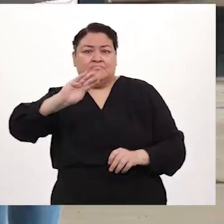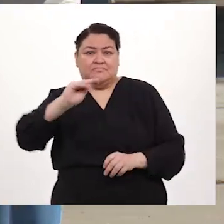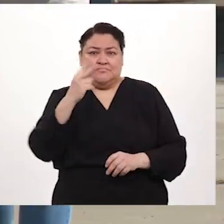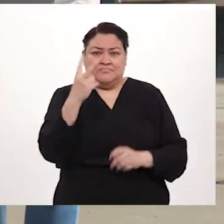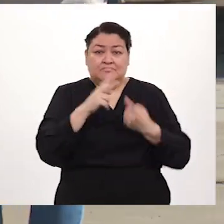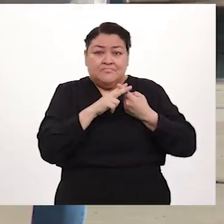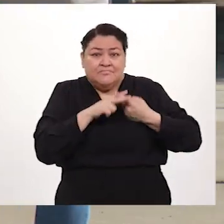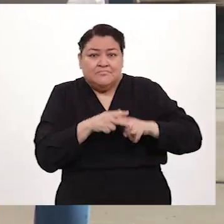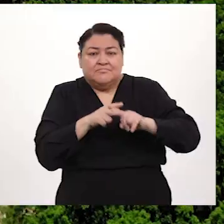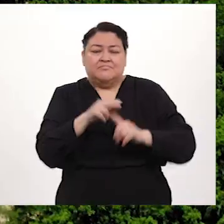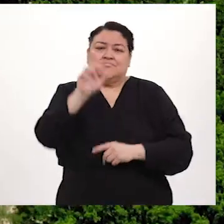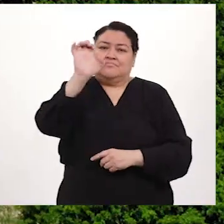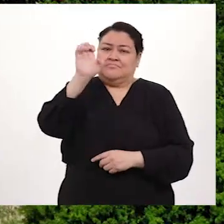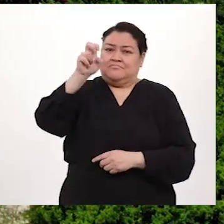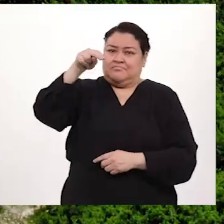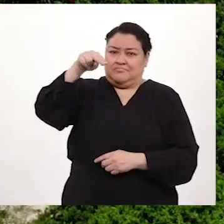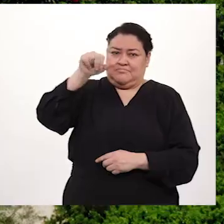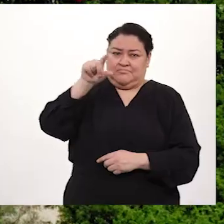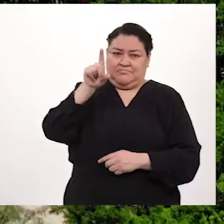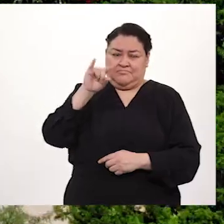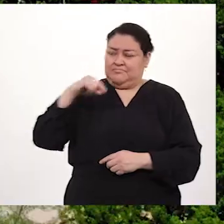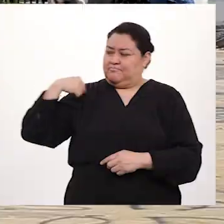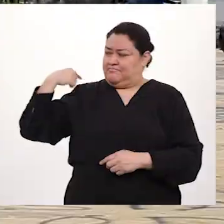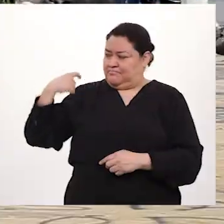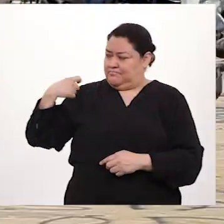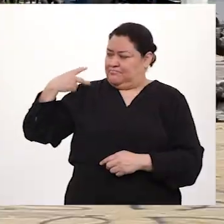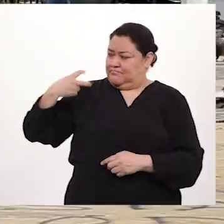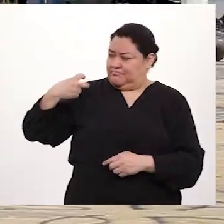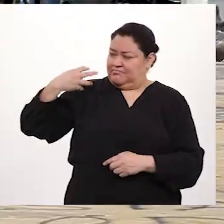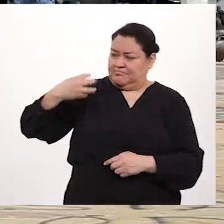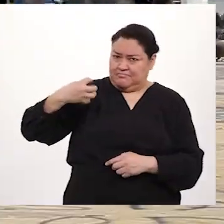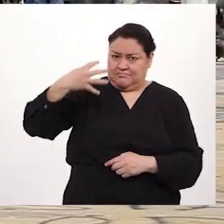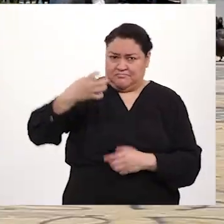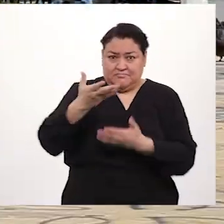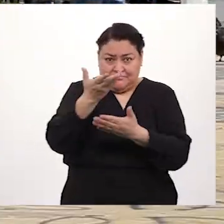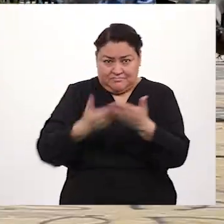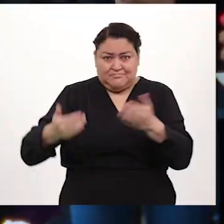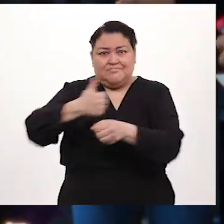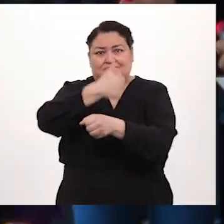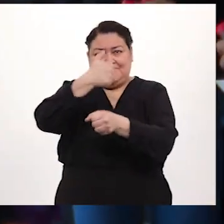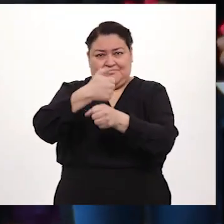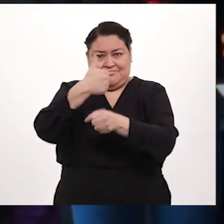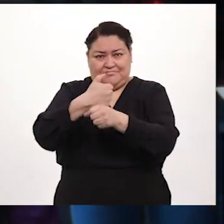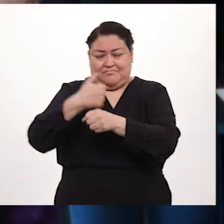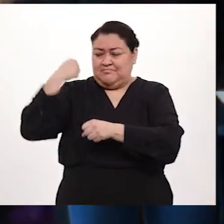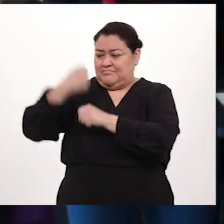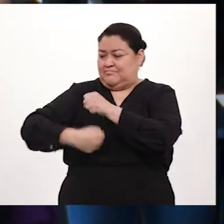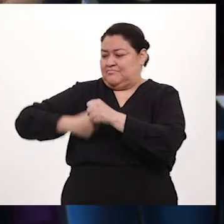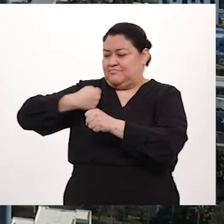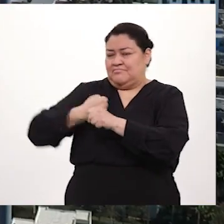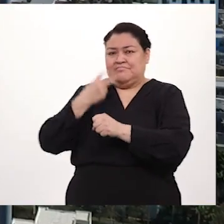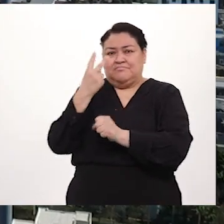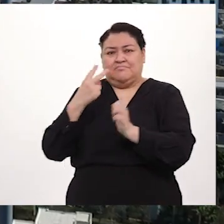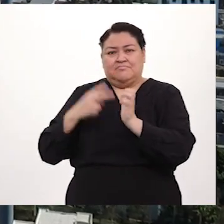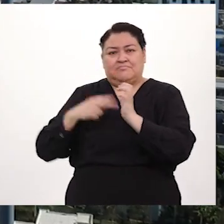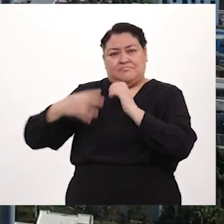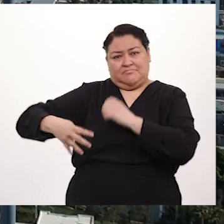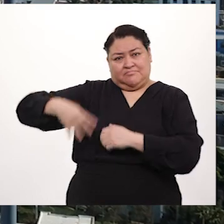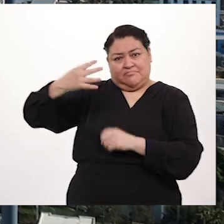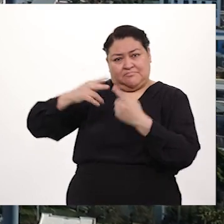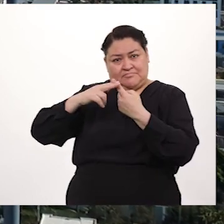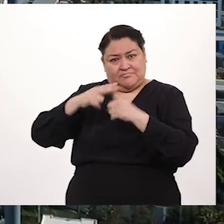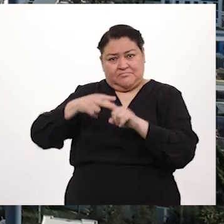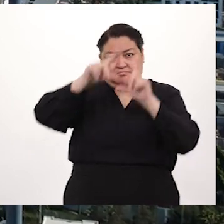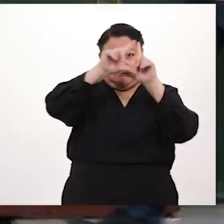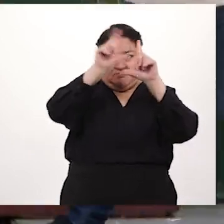a cabo la Enadit, siendo esta su sexta edición. Desde 2014, la encuesta es considerada como información